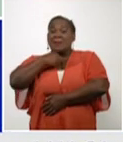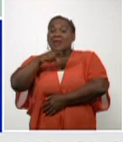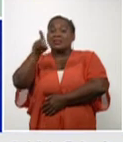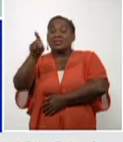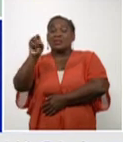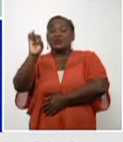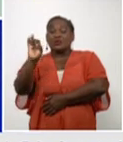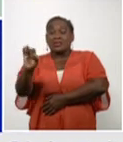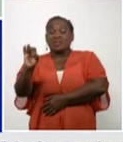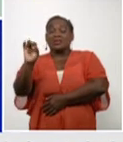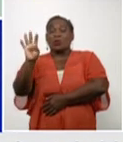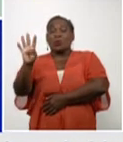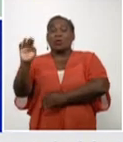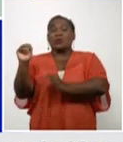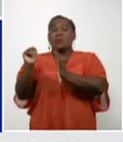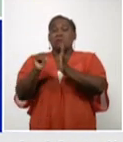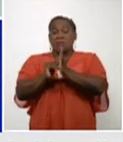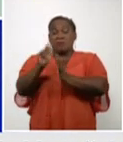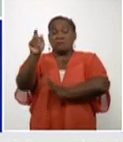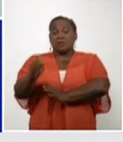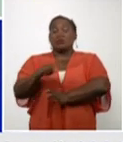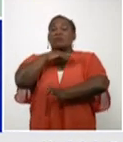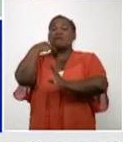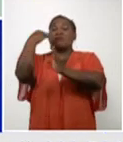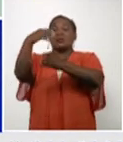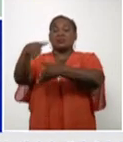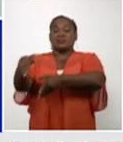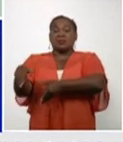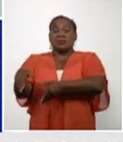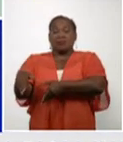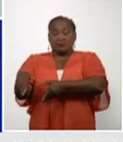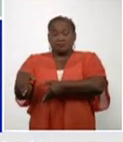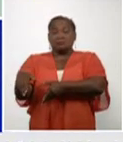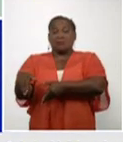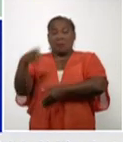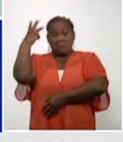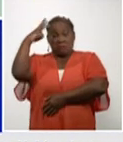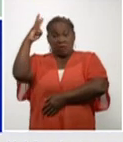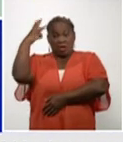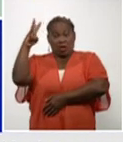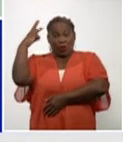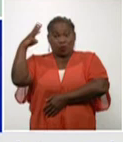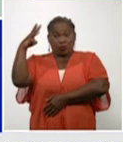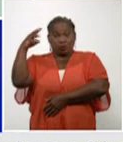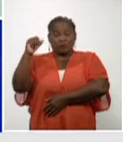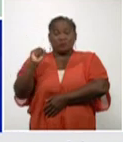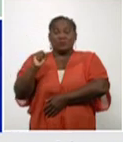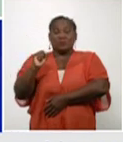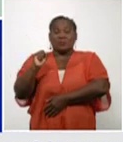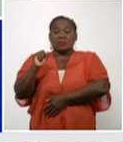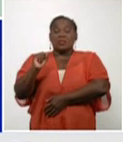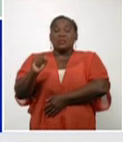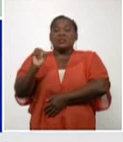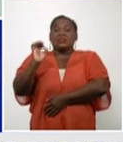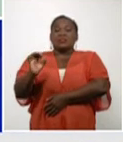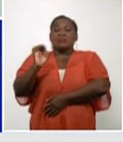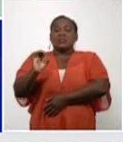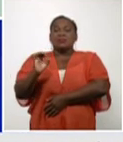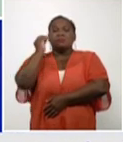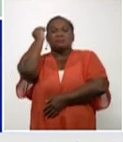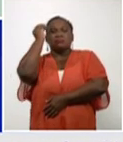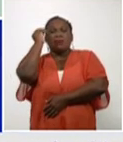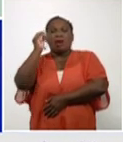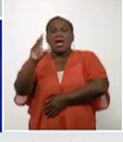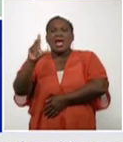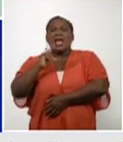.000 casos fallecidos, o personas fallecidos, siempre hablamos de que es la letalidad posiblemente más alta